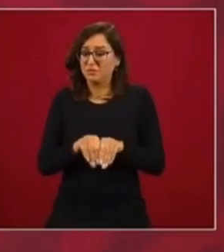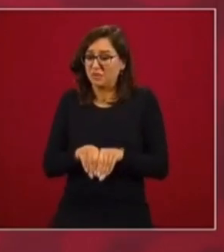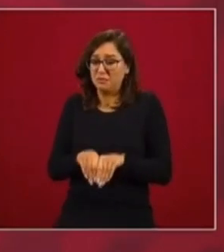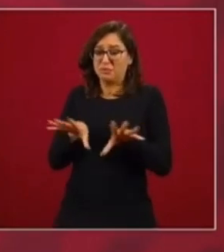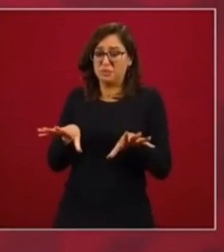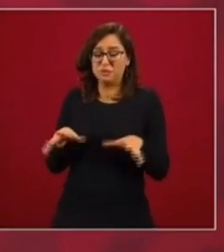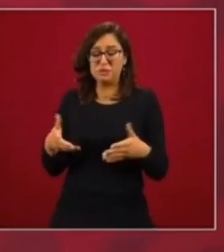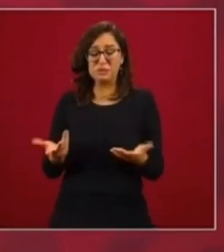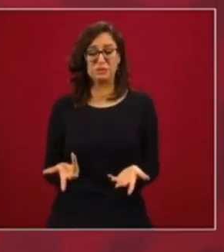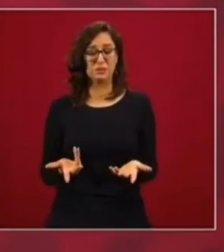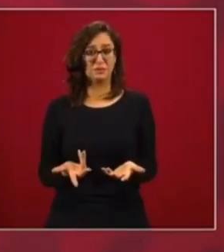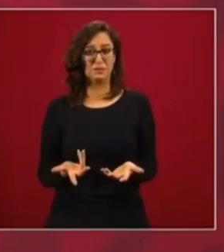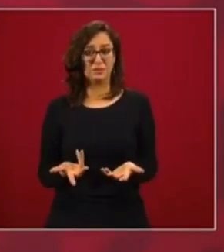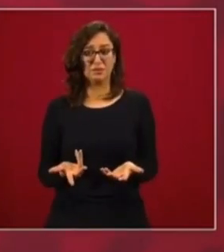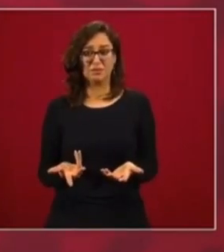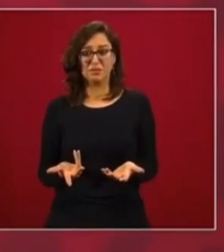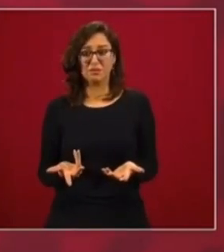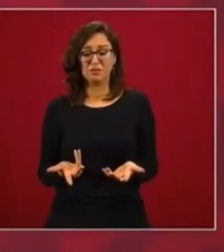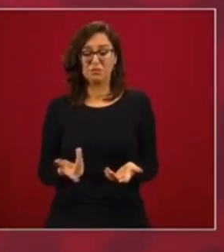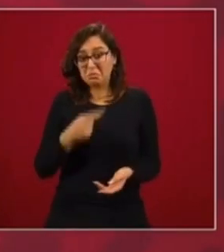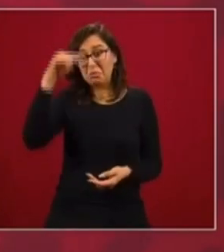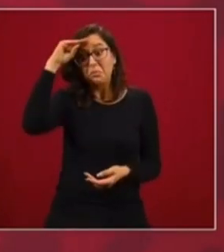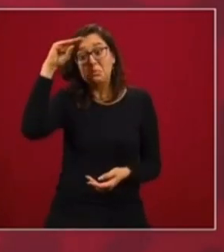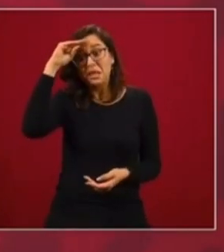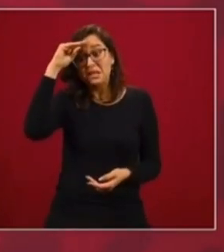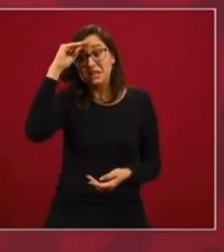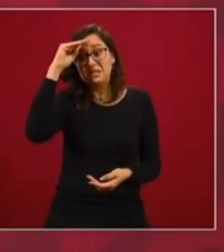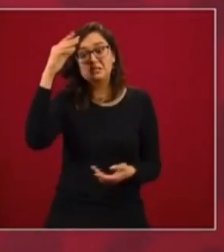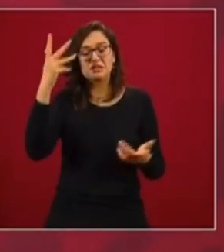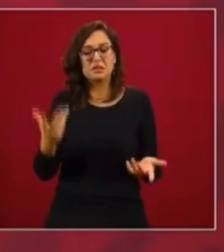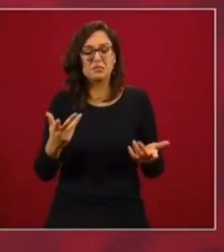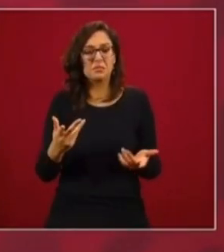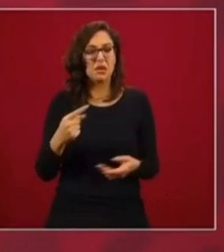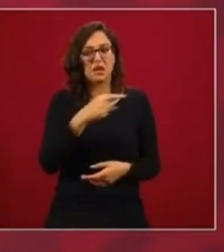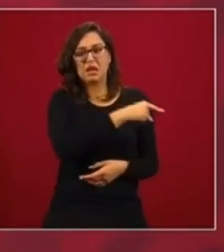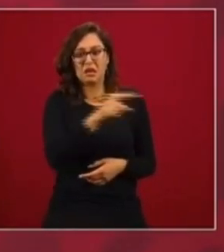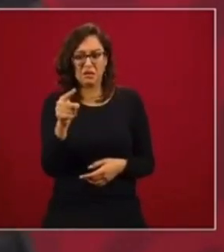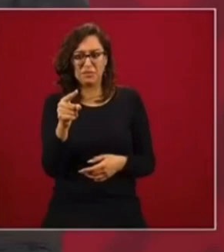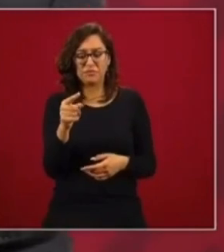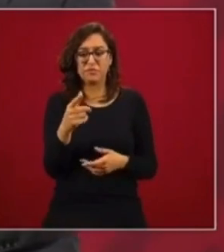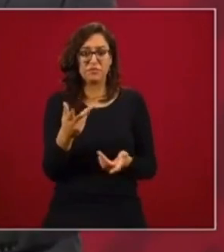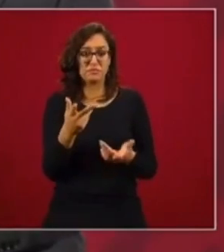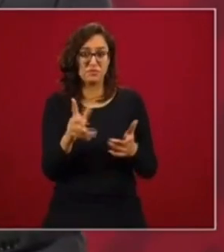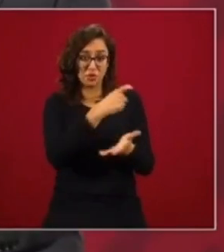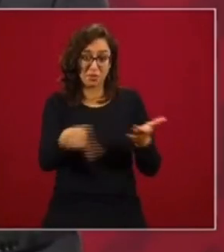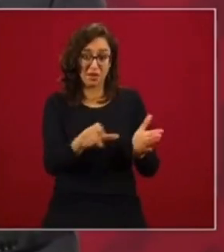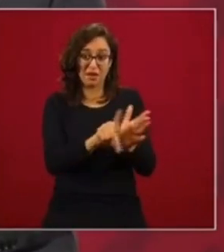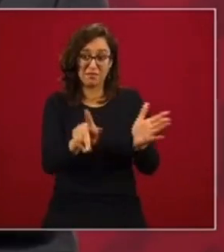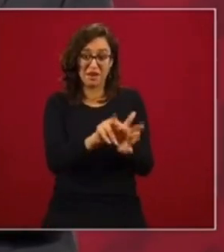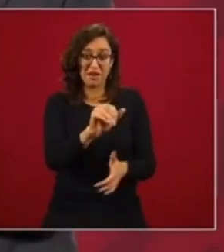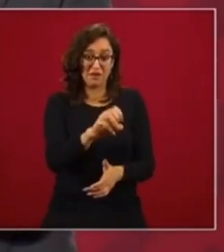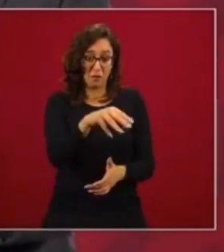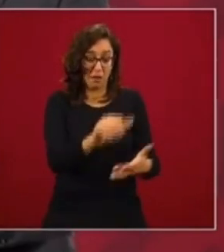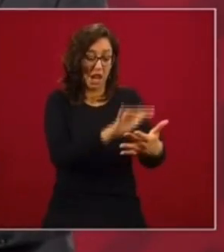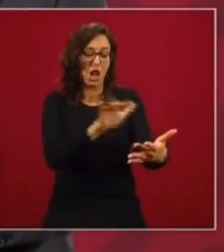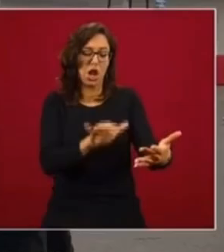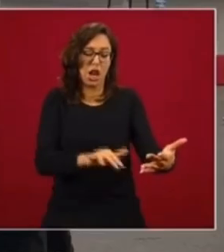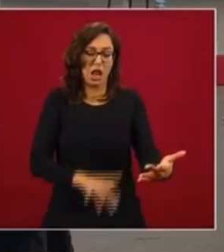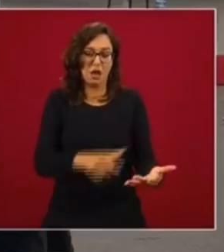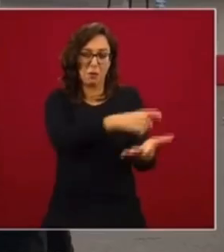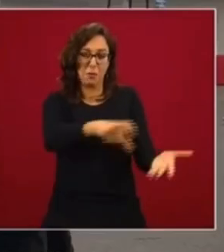pensar que así todos los que no nos quieren van a leer Reforma, pues es un error.